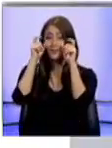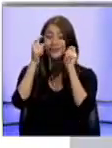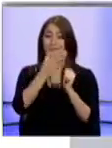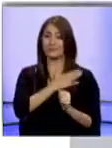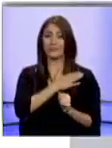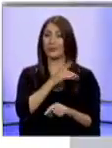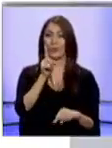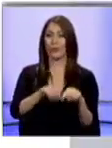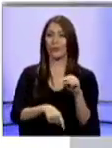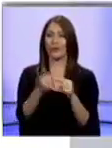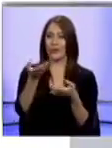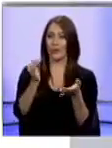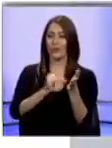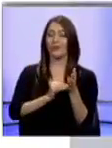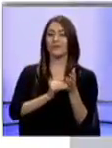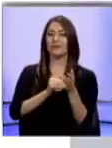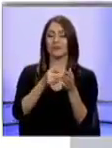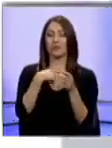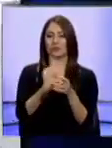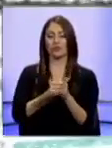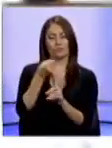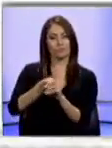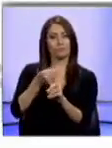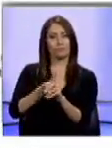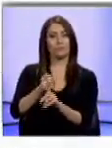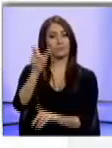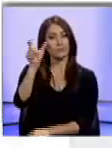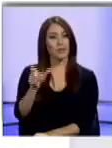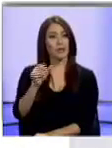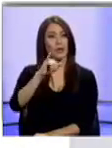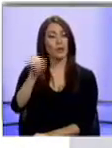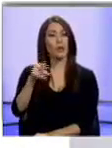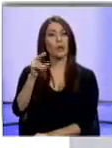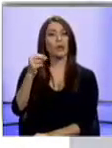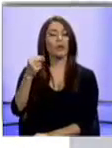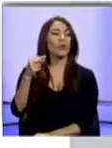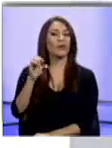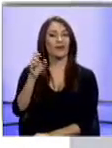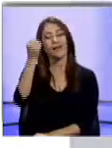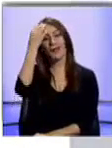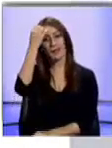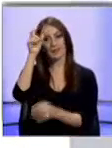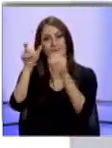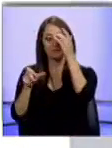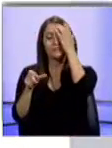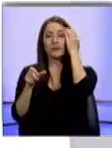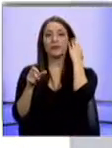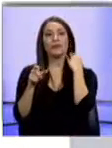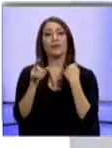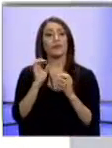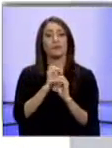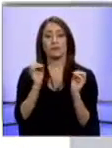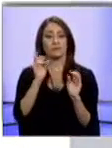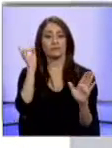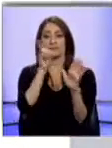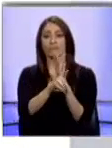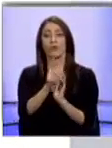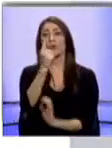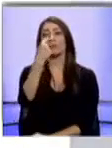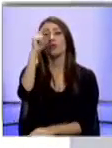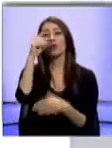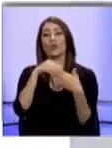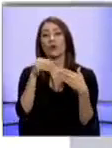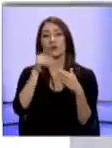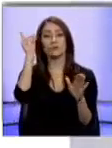nosotros no habrá impunidad. A Jorge, refiriéndose al vicepresidente de la república, nadie le ha depositado un millón de